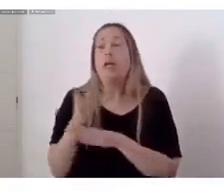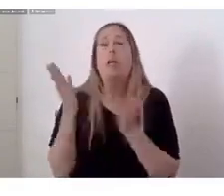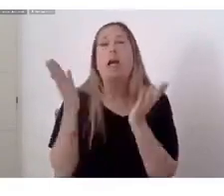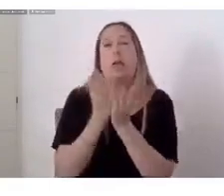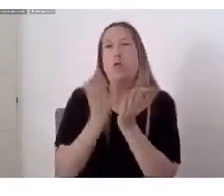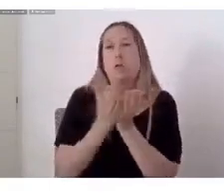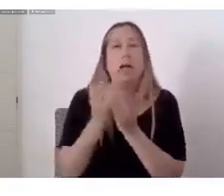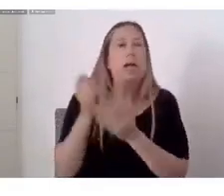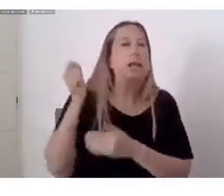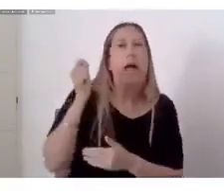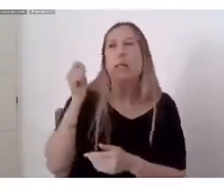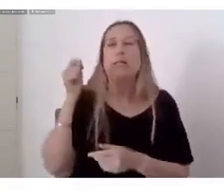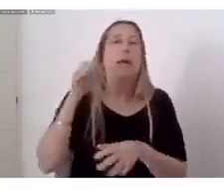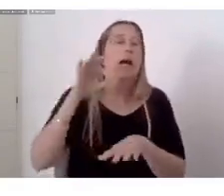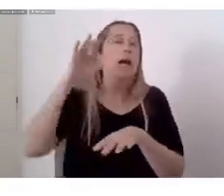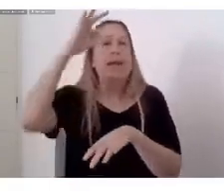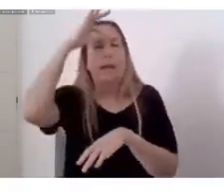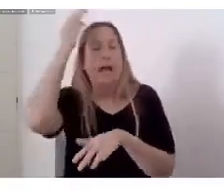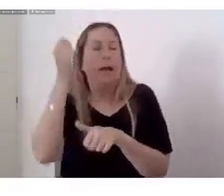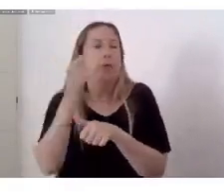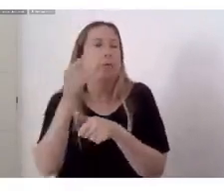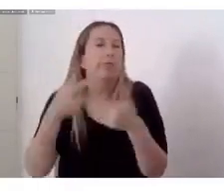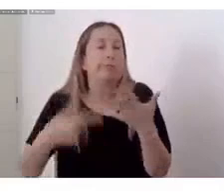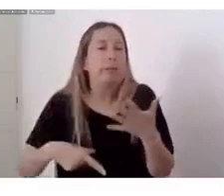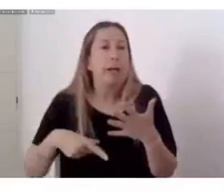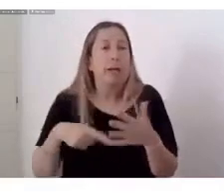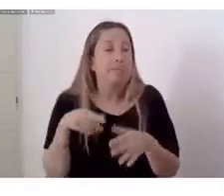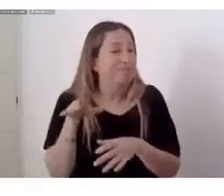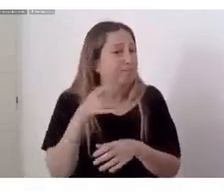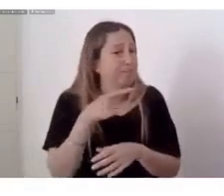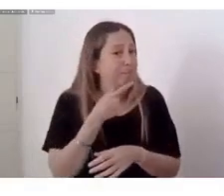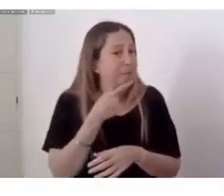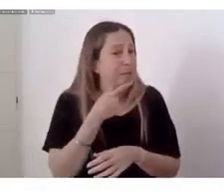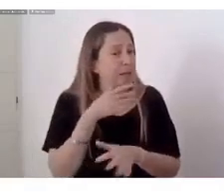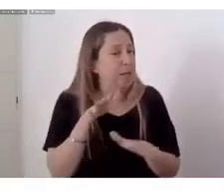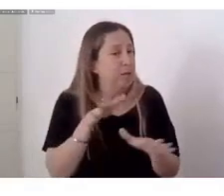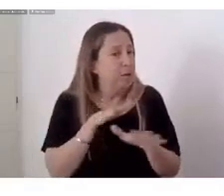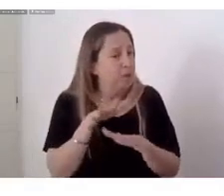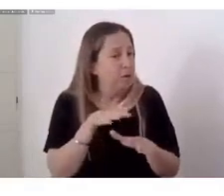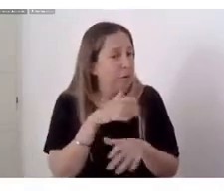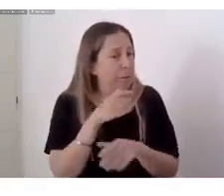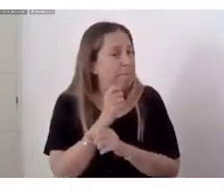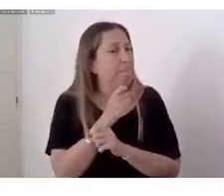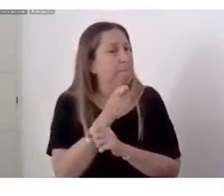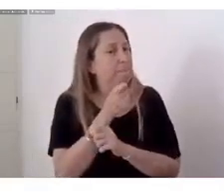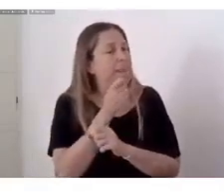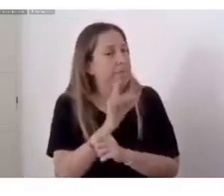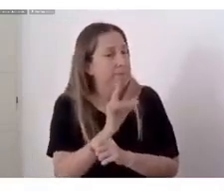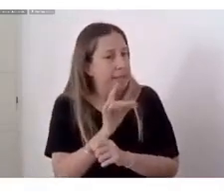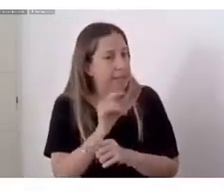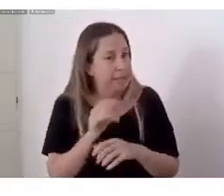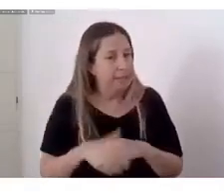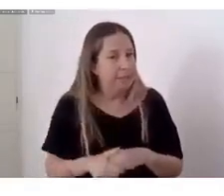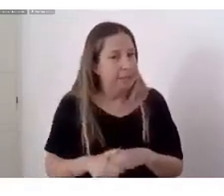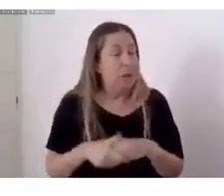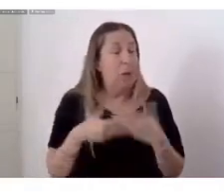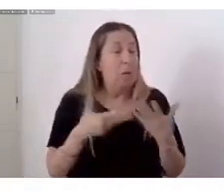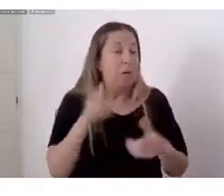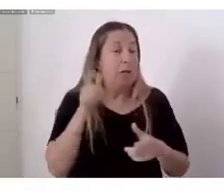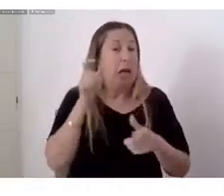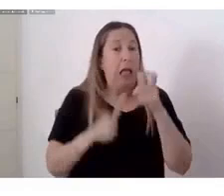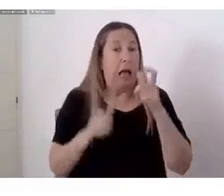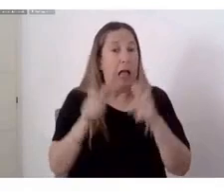sencillo Porque las personas Que forman Son binarias Entonces Tienen una formación binaria Lo cual